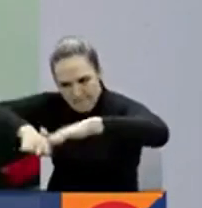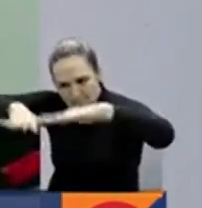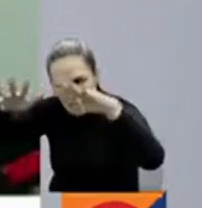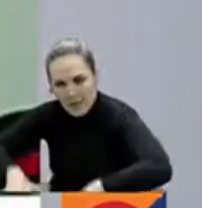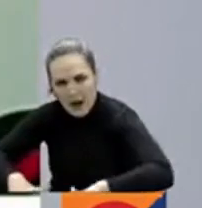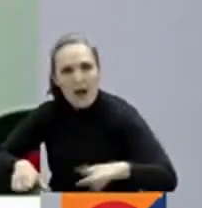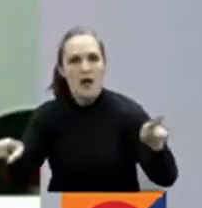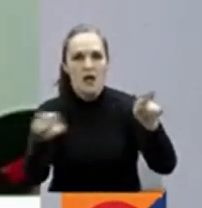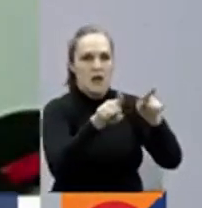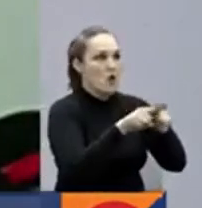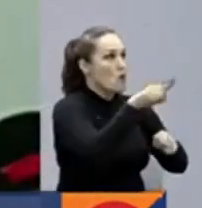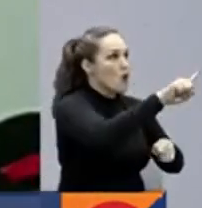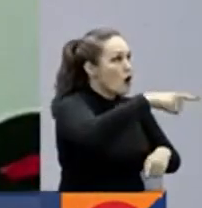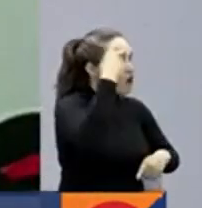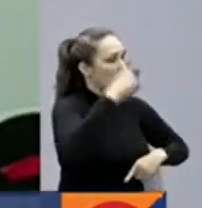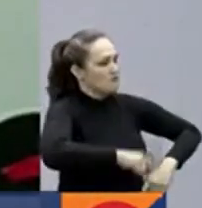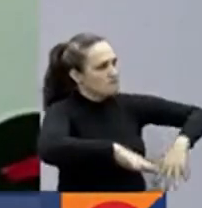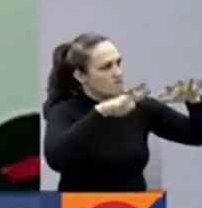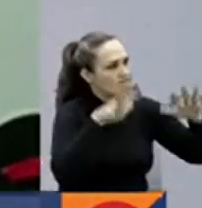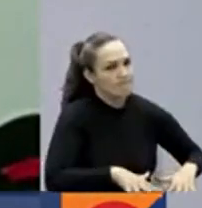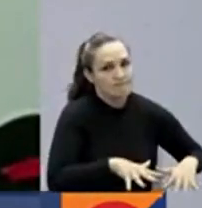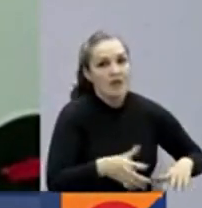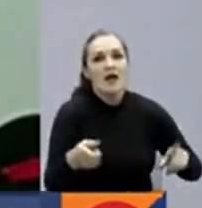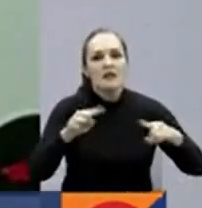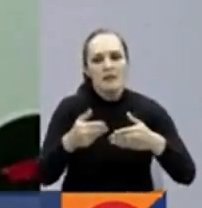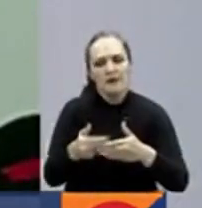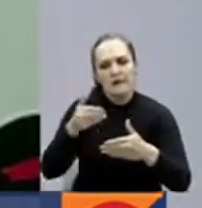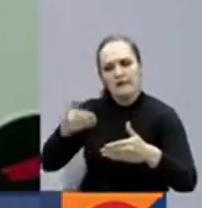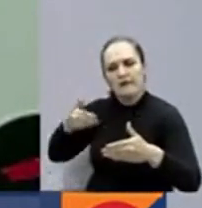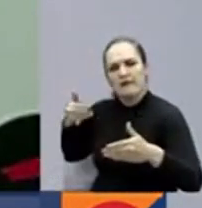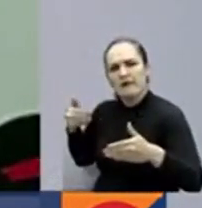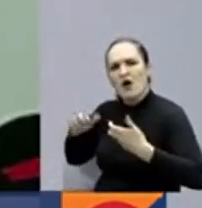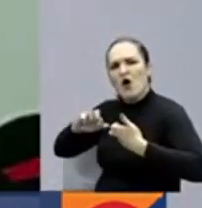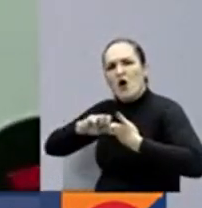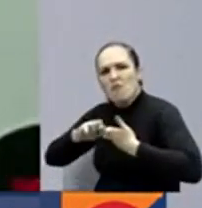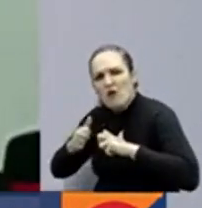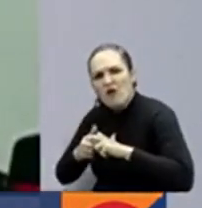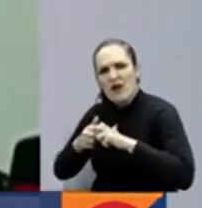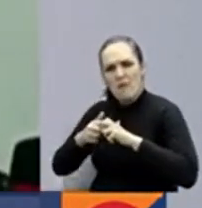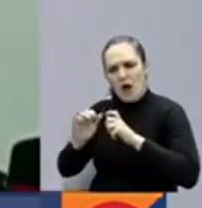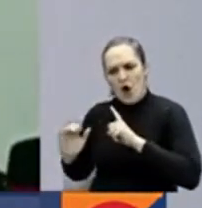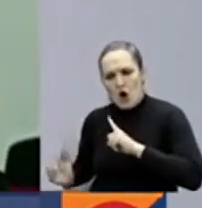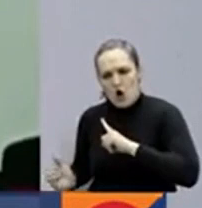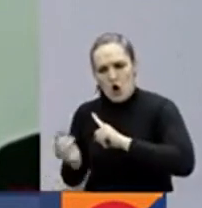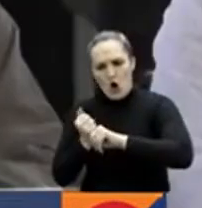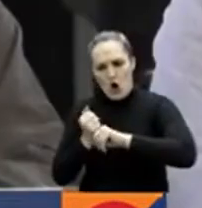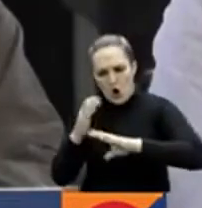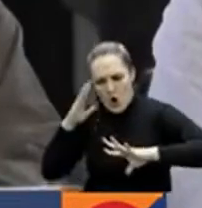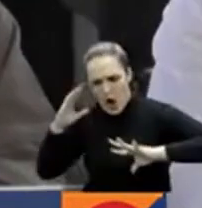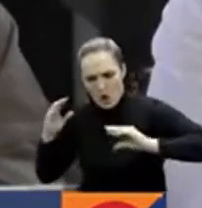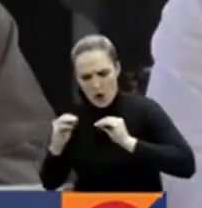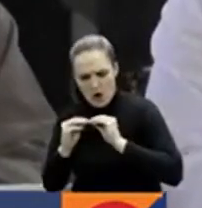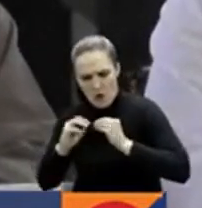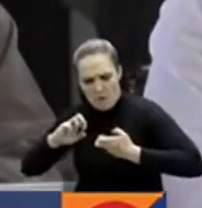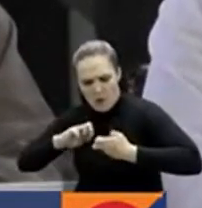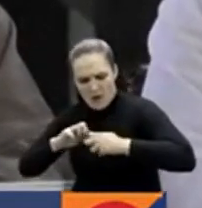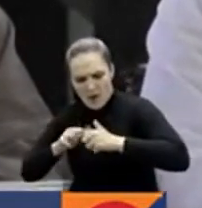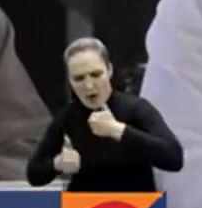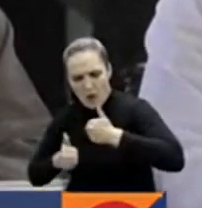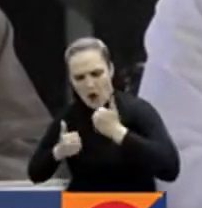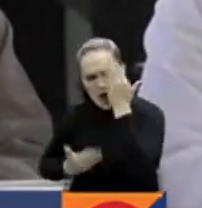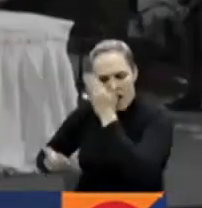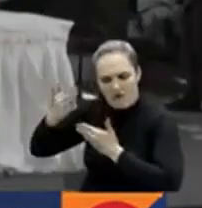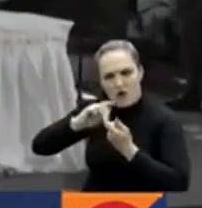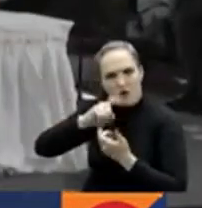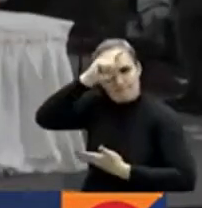un examen conjunto de los logros y dificultades en la implementación de los acuerdos realizados durante el primer ciclo. En México también